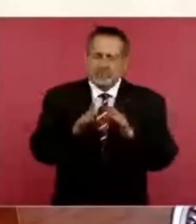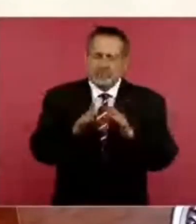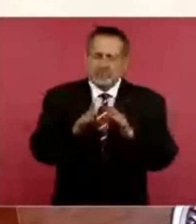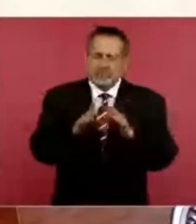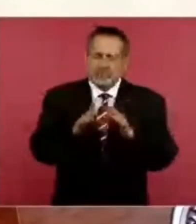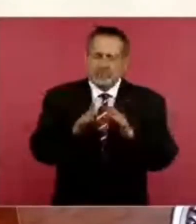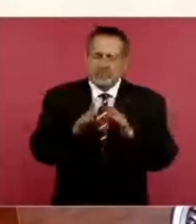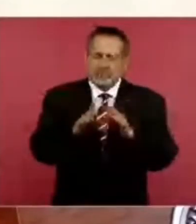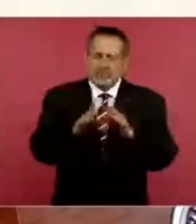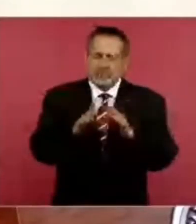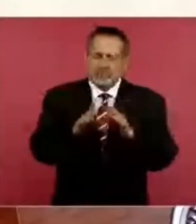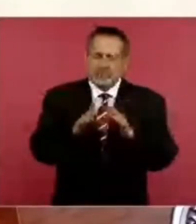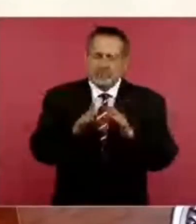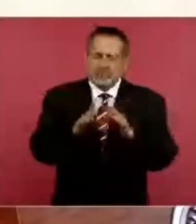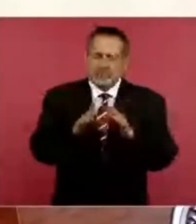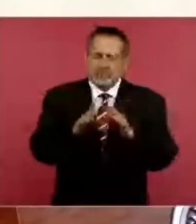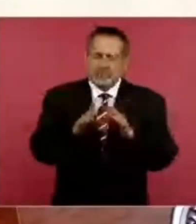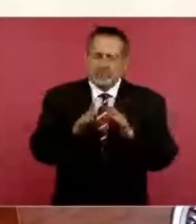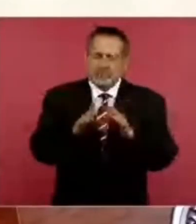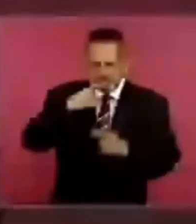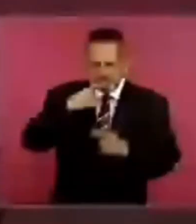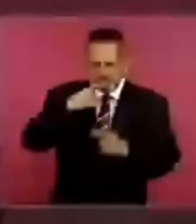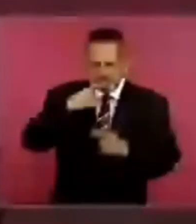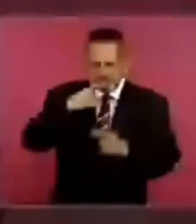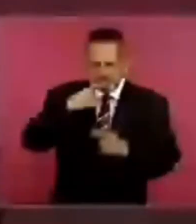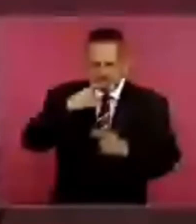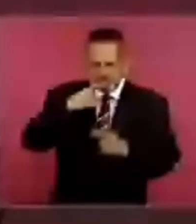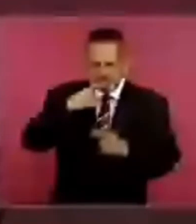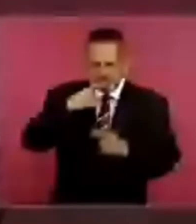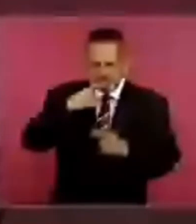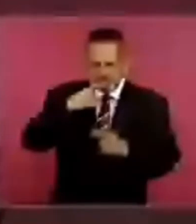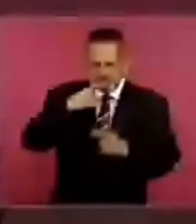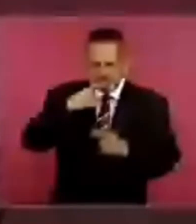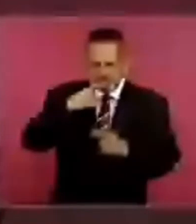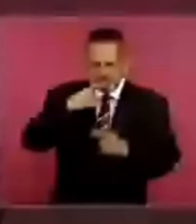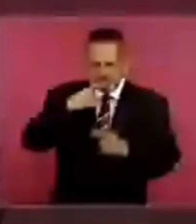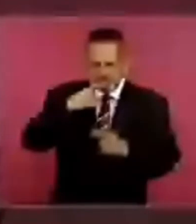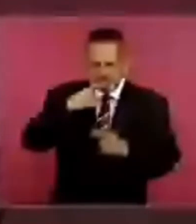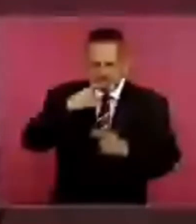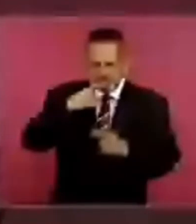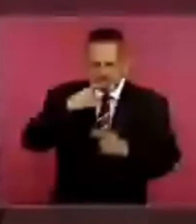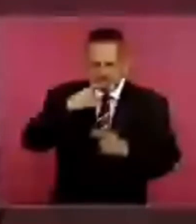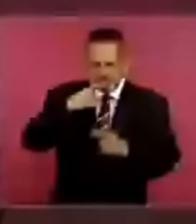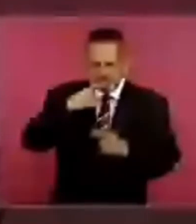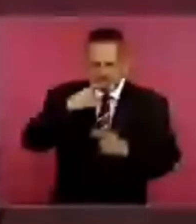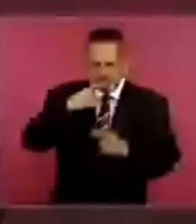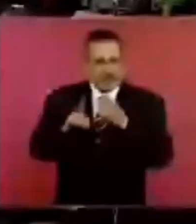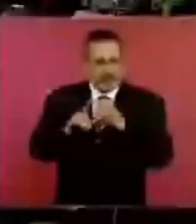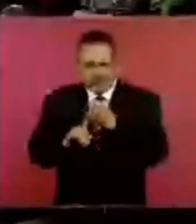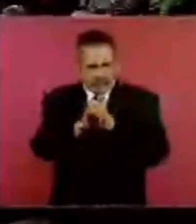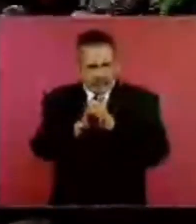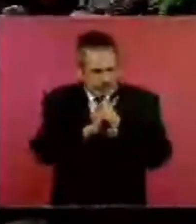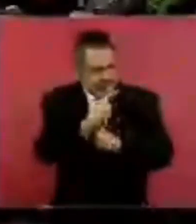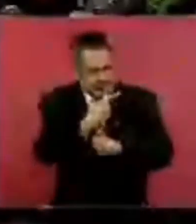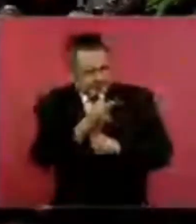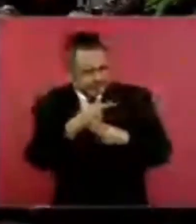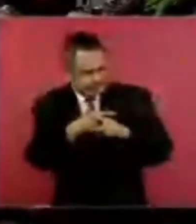Y vamos a debatir. Y vamos a resolver nuestras diferencias.